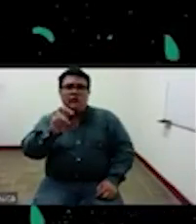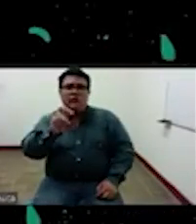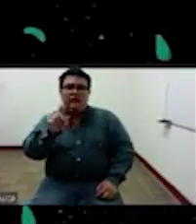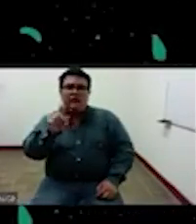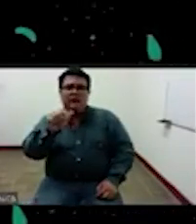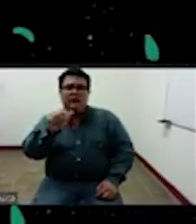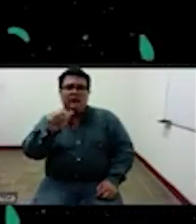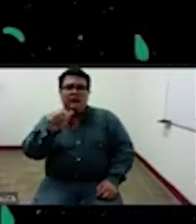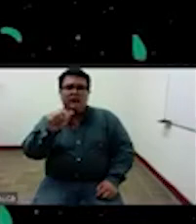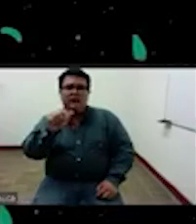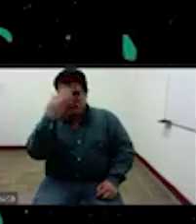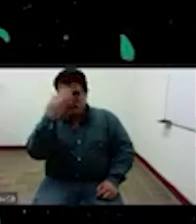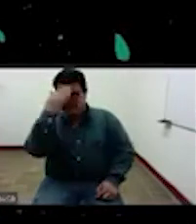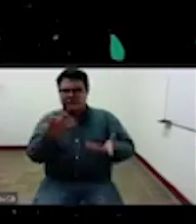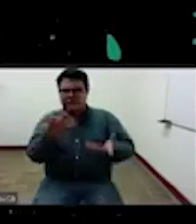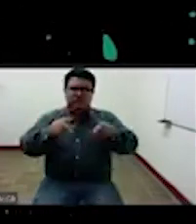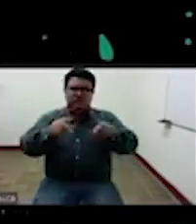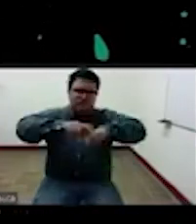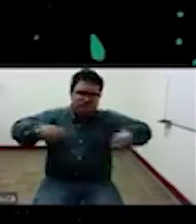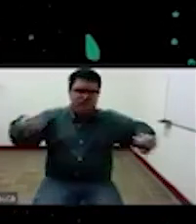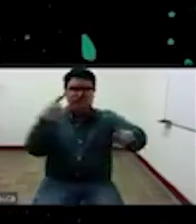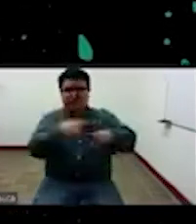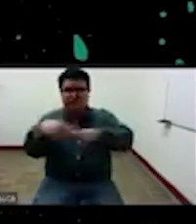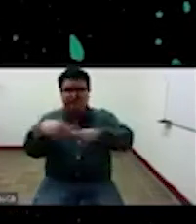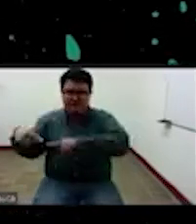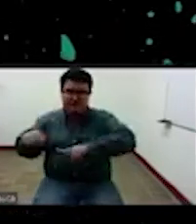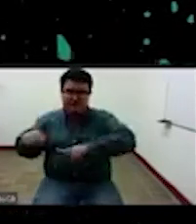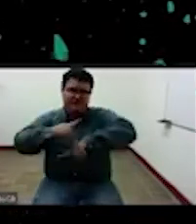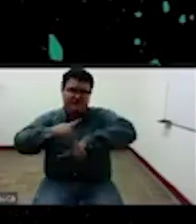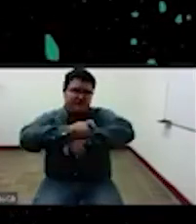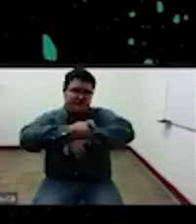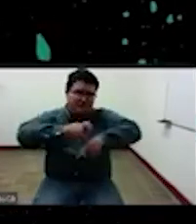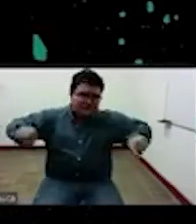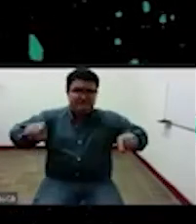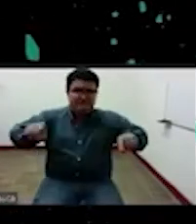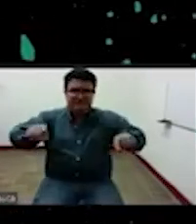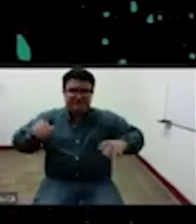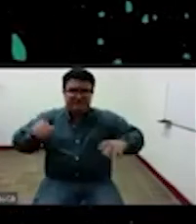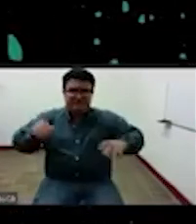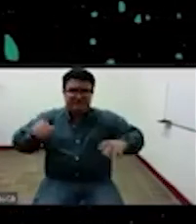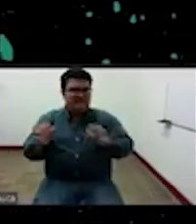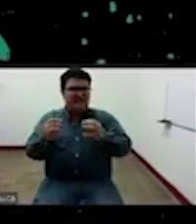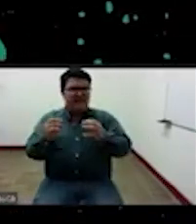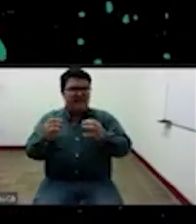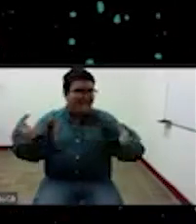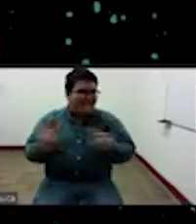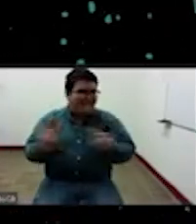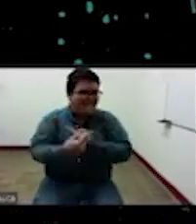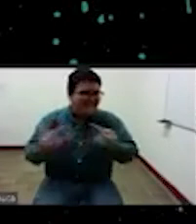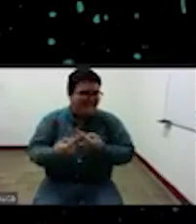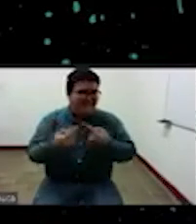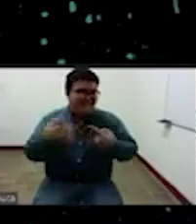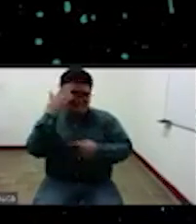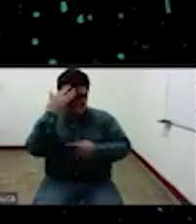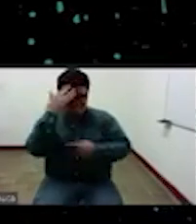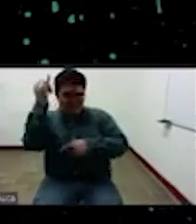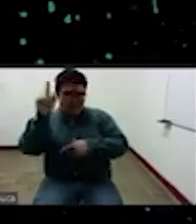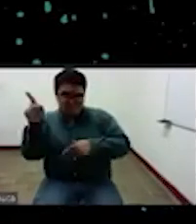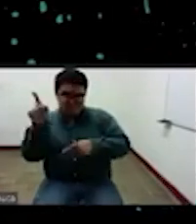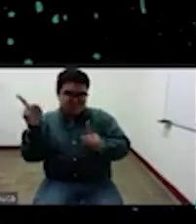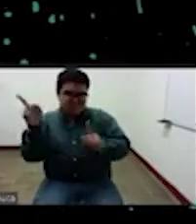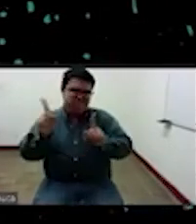que esto no es un no debe iniciar un diálogo meramente desde la academia sino que